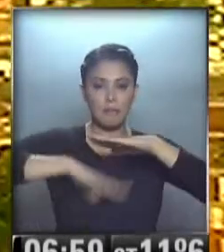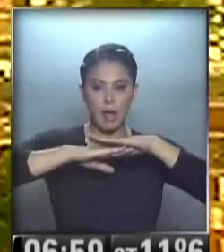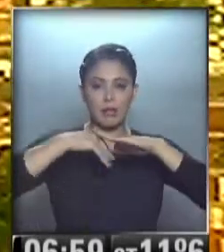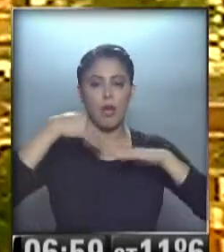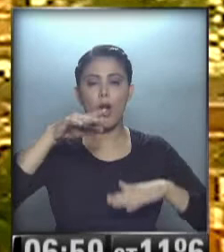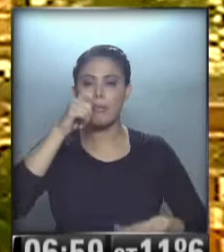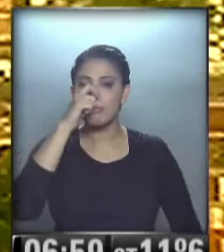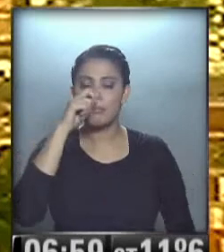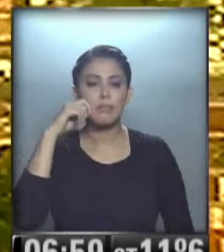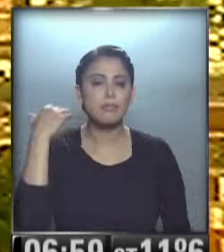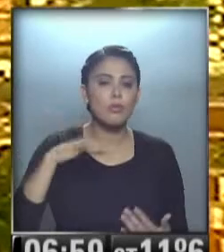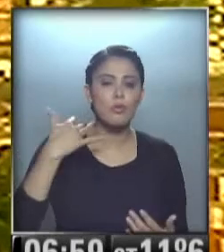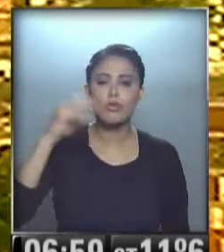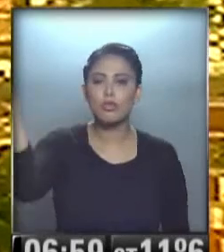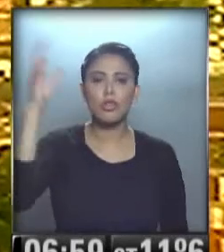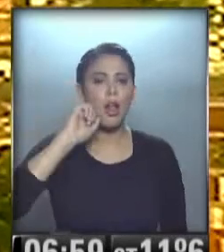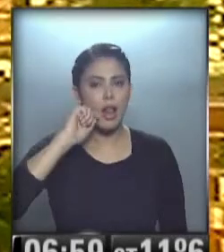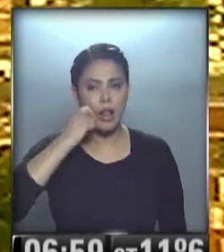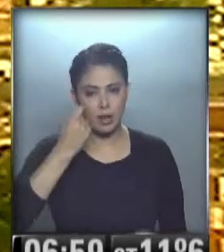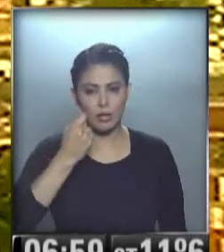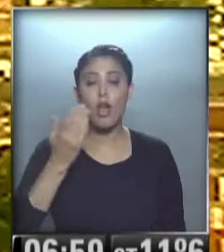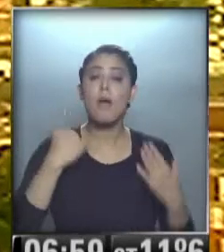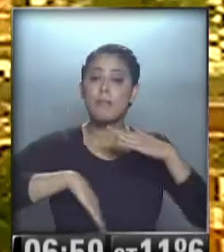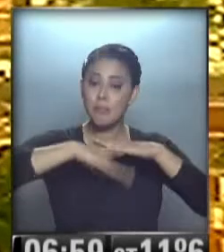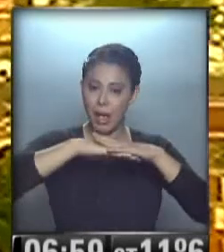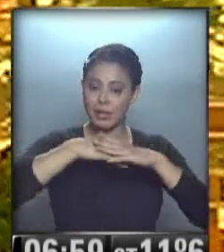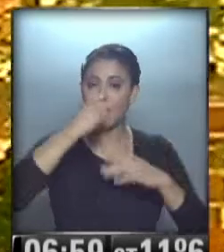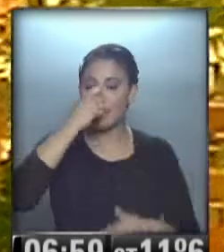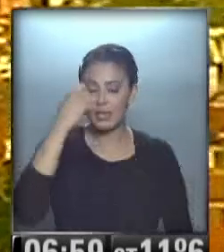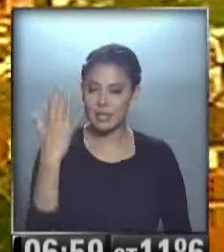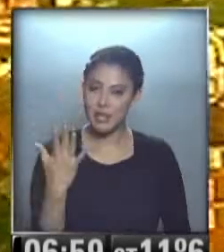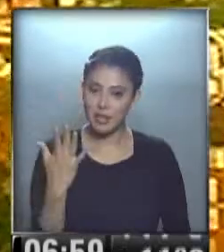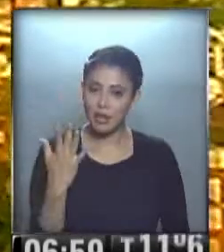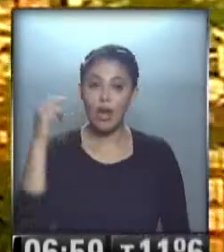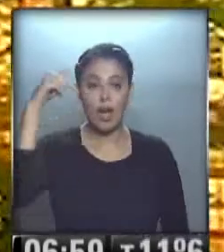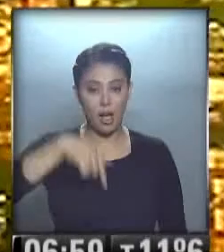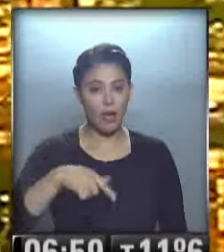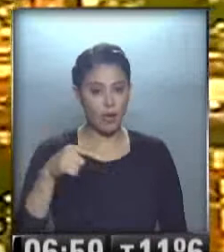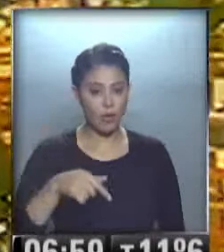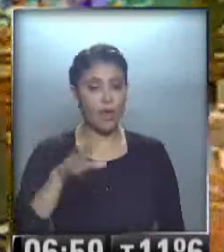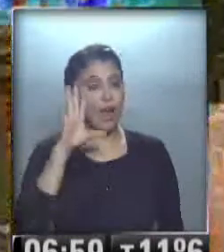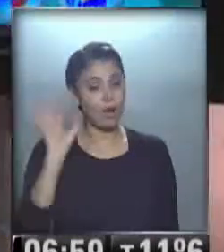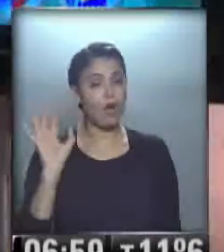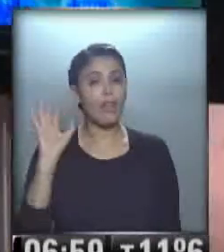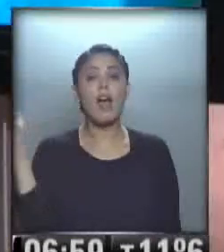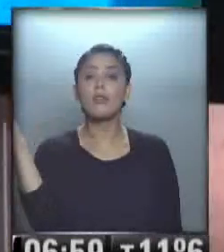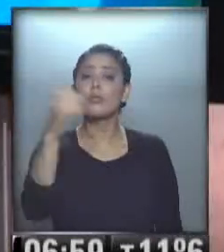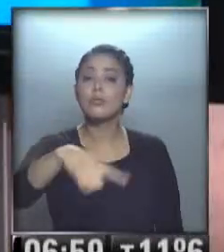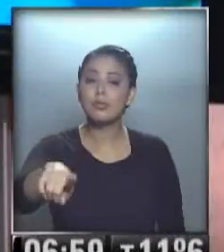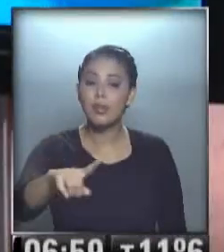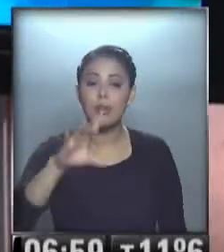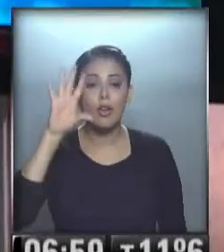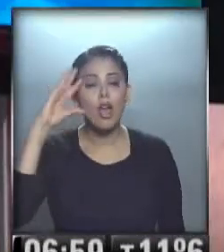¡Qué solazo! ¡Qué lindo! Máxima pronosticada. 25. Y aquí tenemos, le recordamos a todos ustedes,